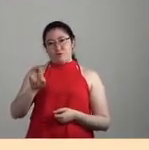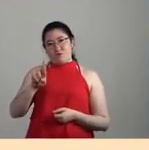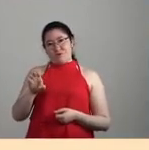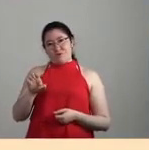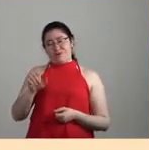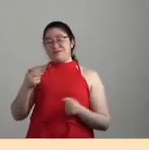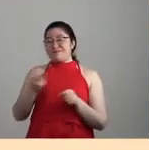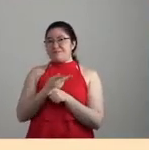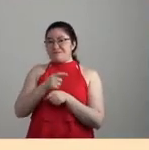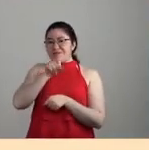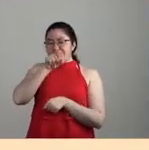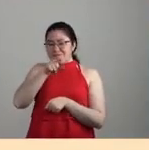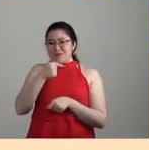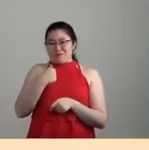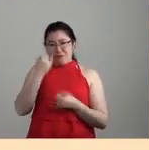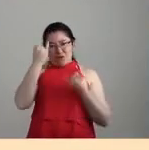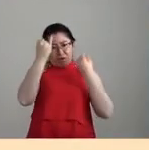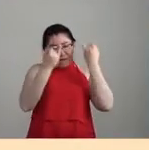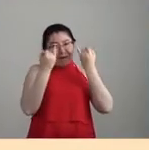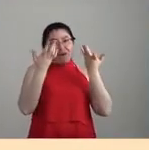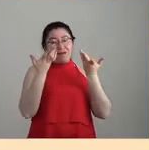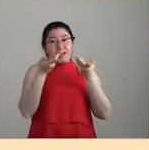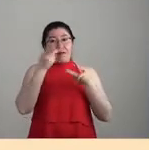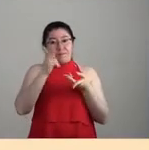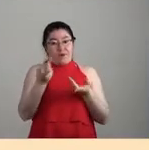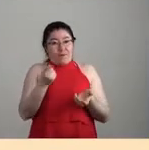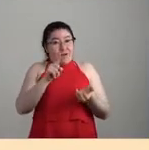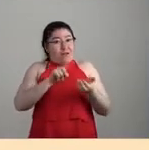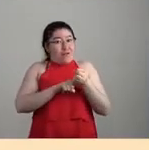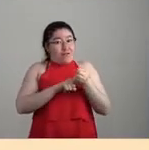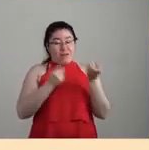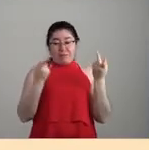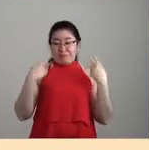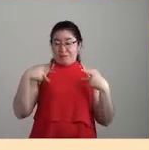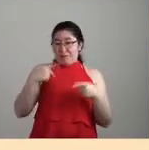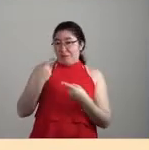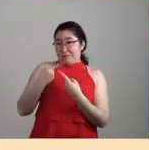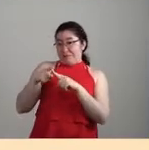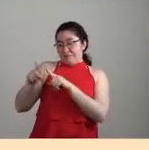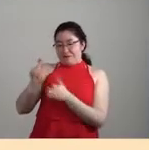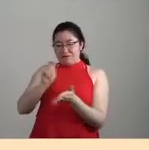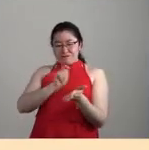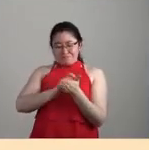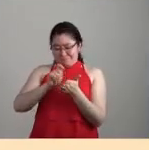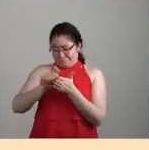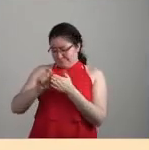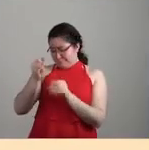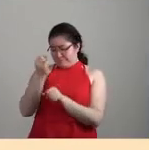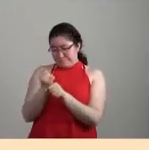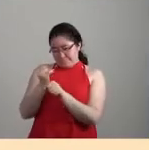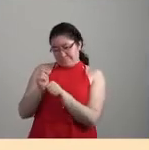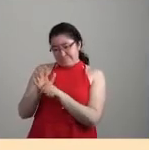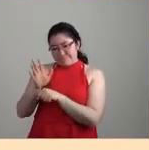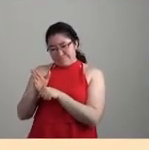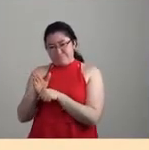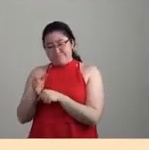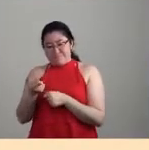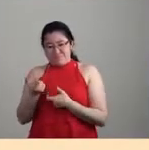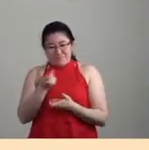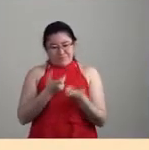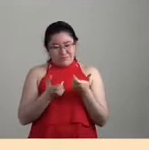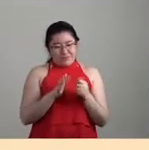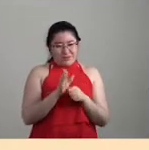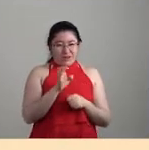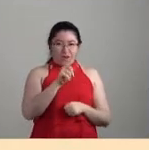perspectiva, pero él mismo es parte de una red de investigadores, investigadores de la ecología mundo,